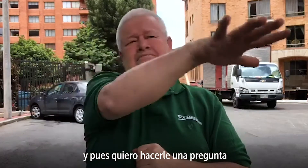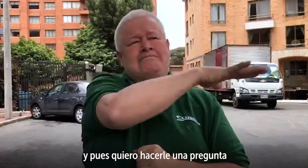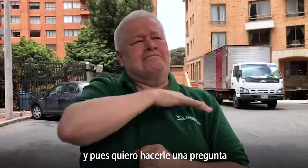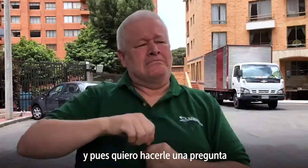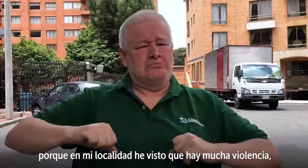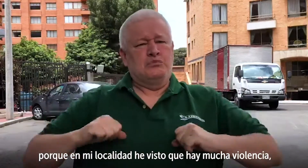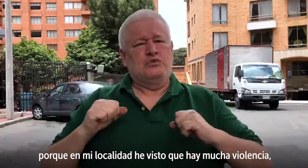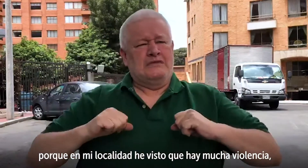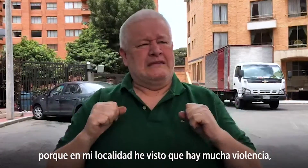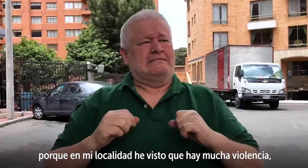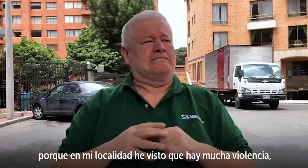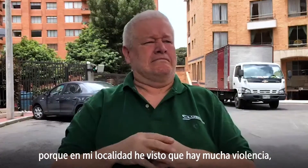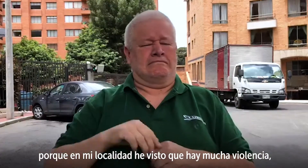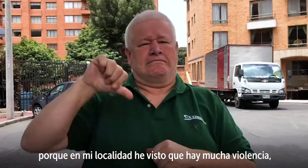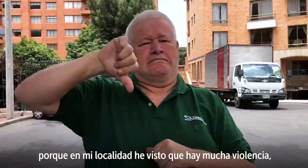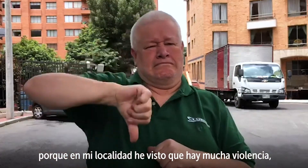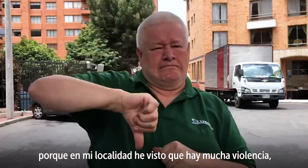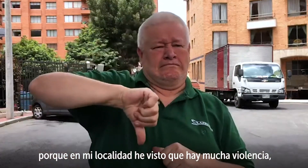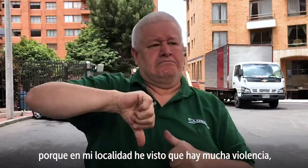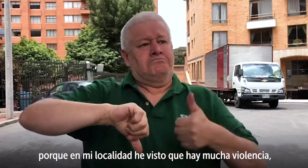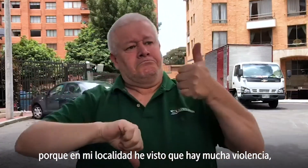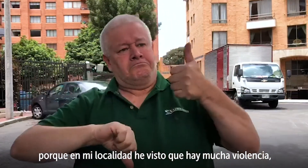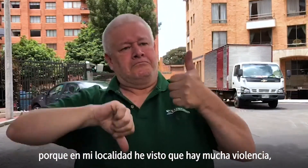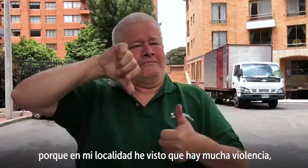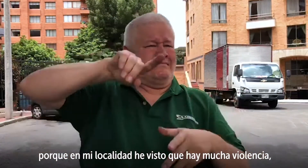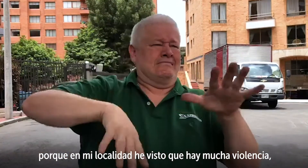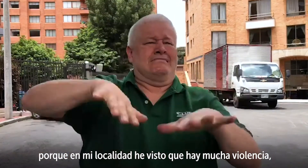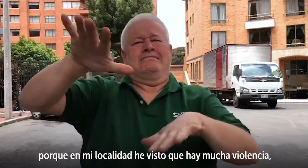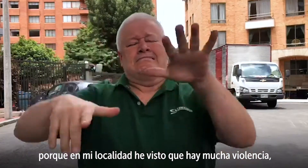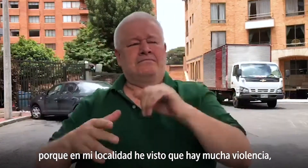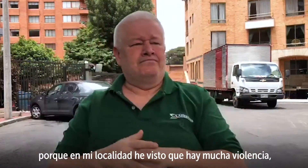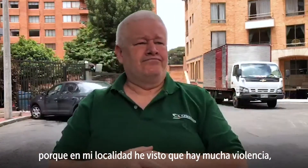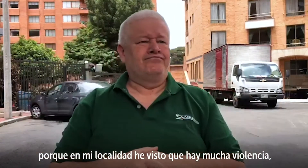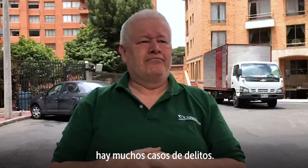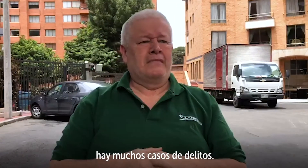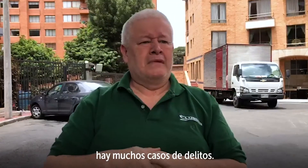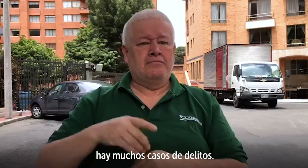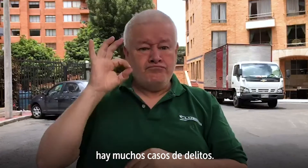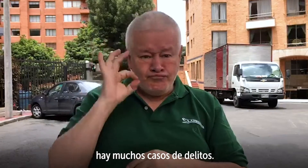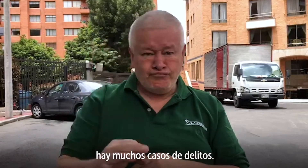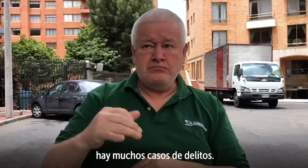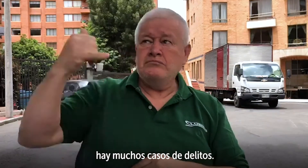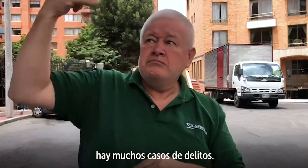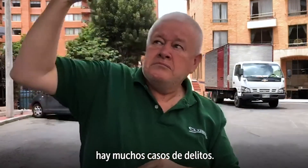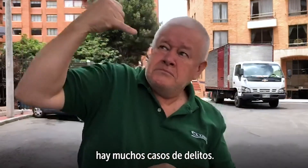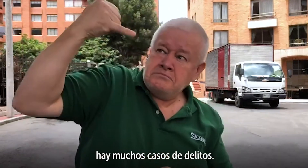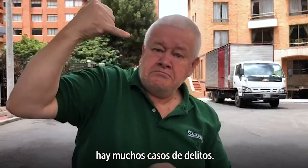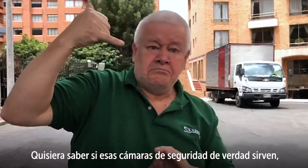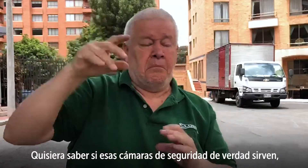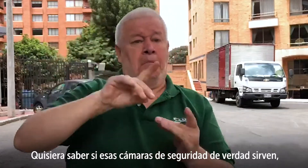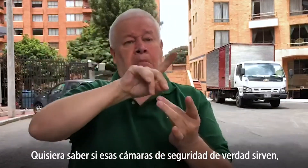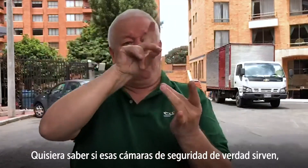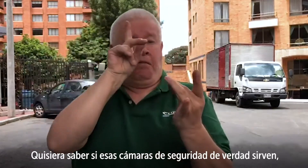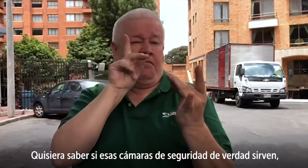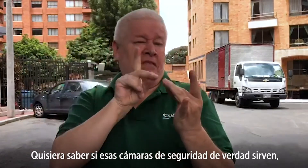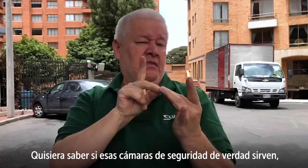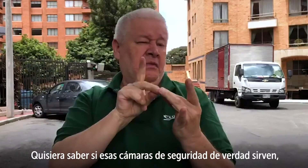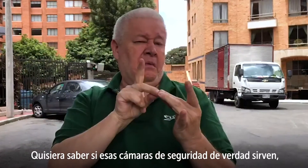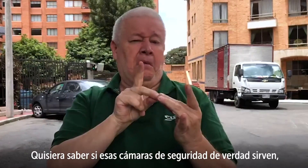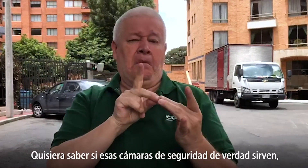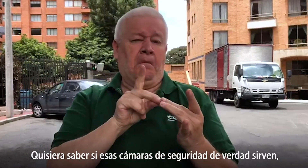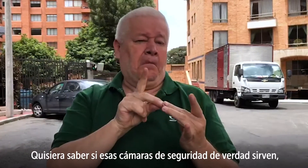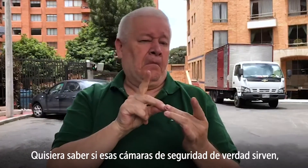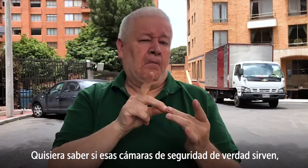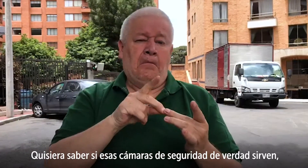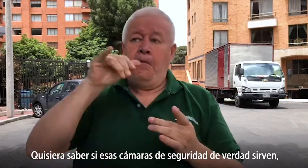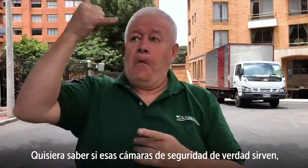pregunta porque en mi localidad he visto que hay mucha violencia y hay muchos casos de delitos. Quisiera saber si